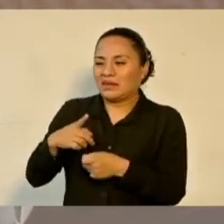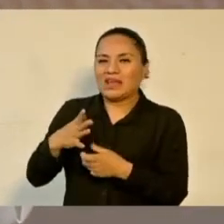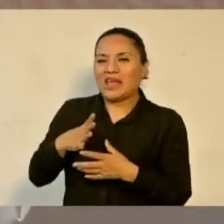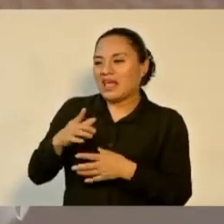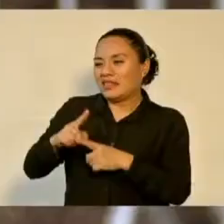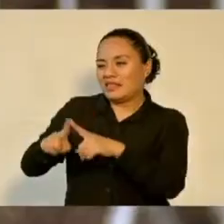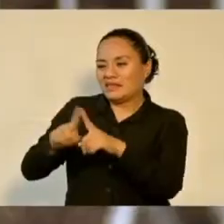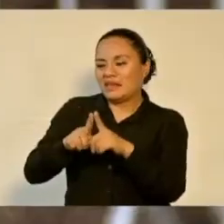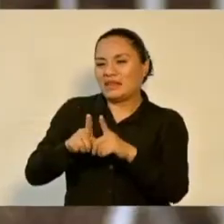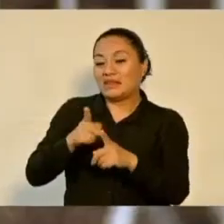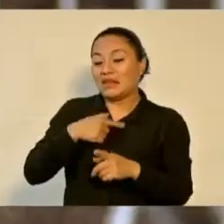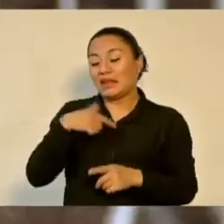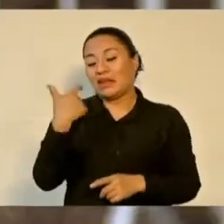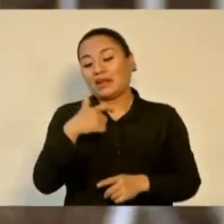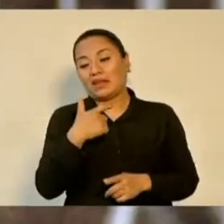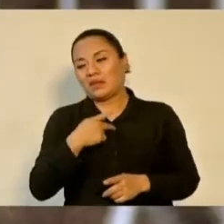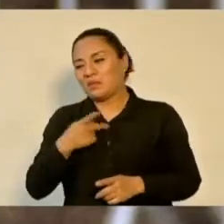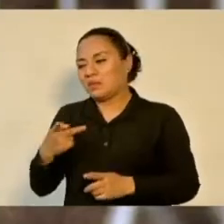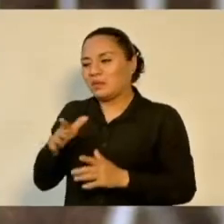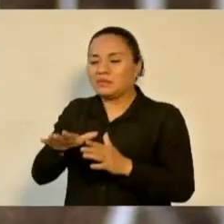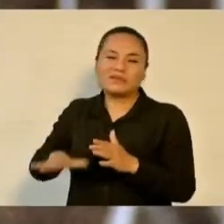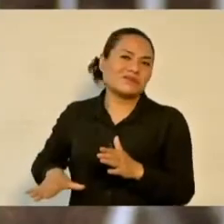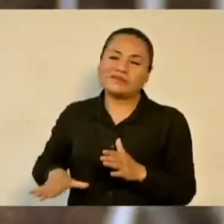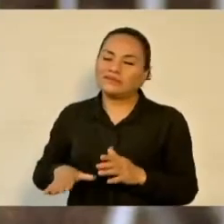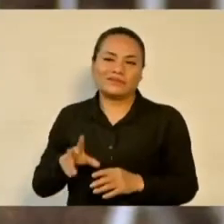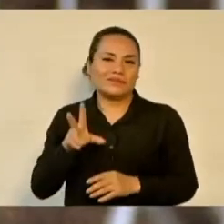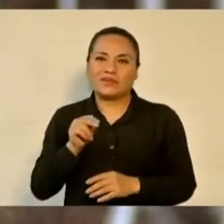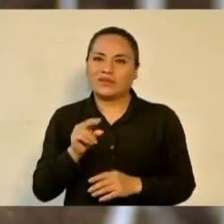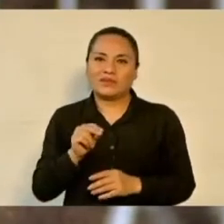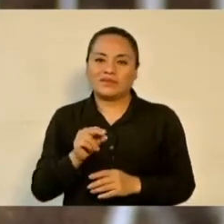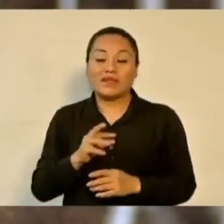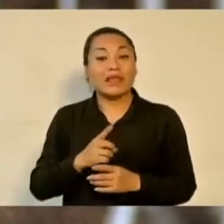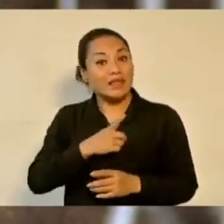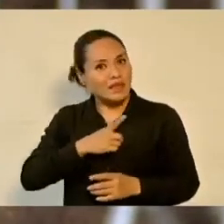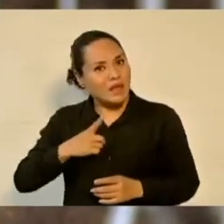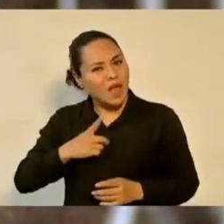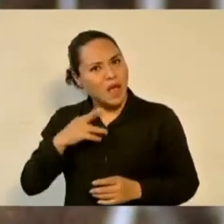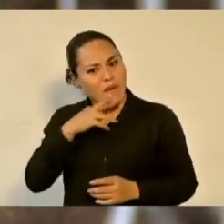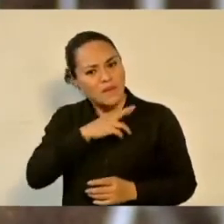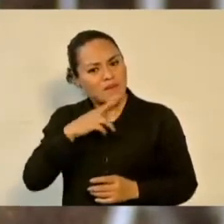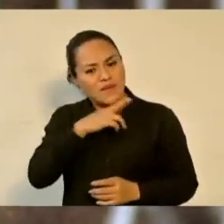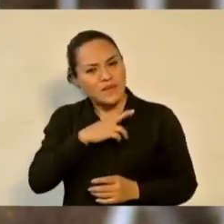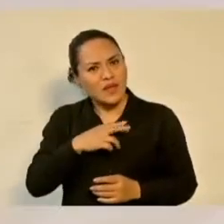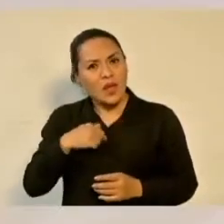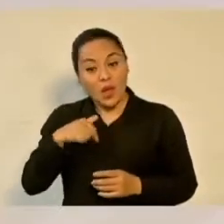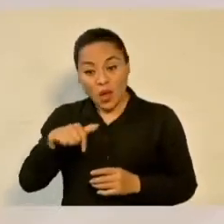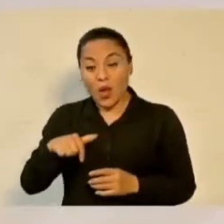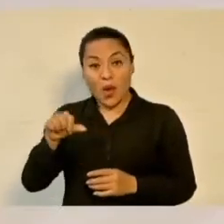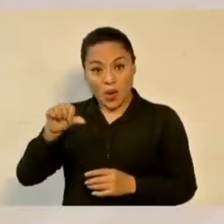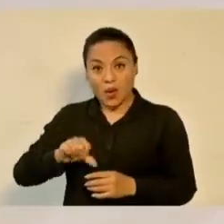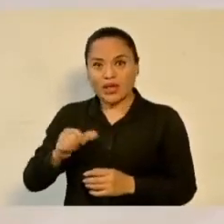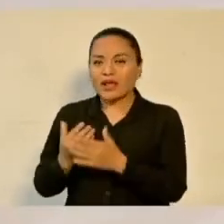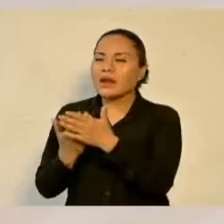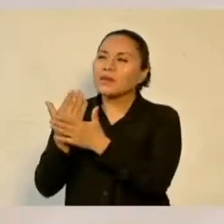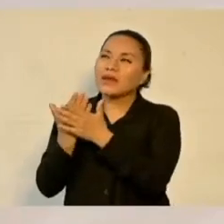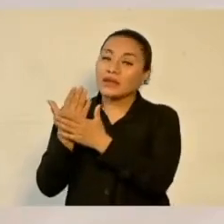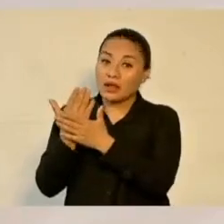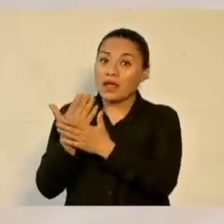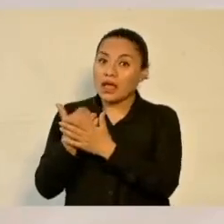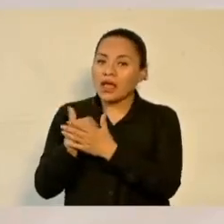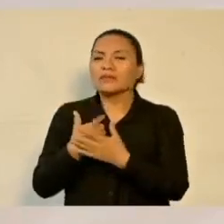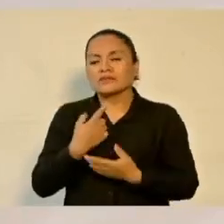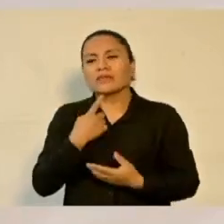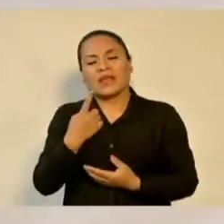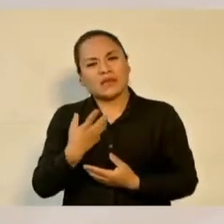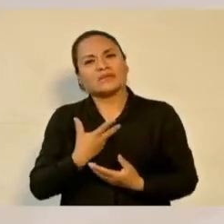discriminatoria. Por eso tenemos que apurarnos. Hoy en la mañana hablaba yo de que